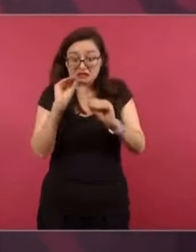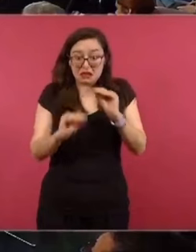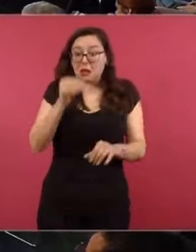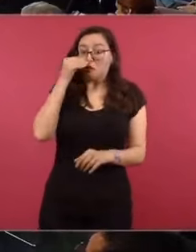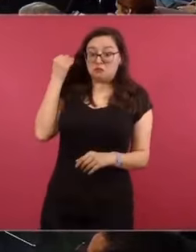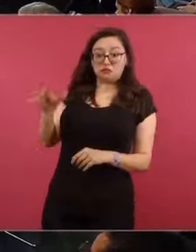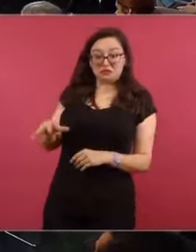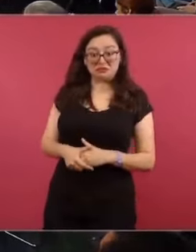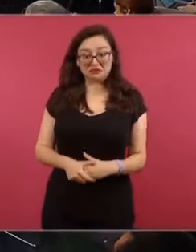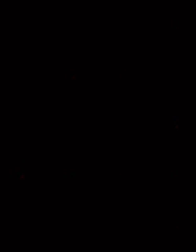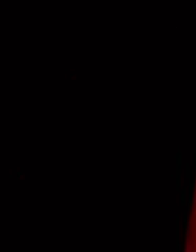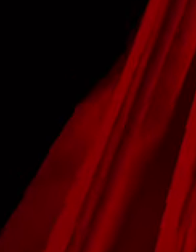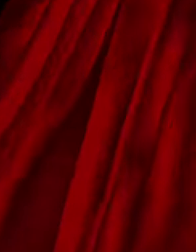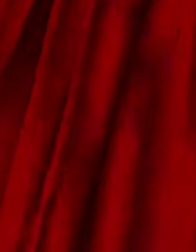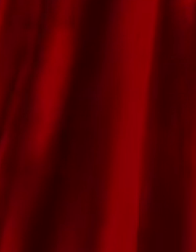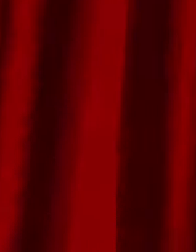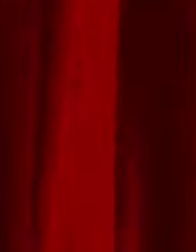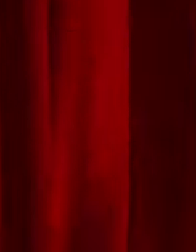a quienes consideran adversarios.